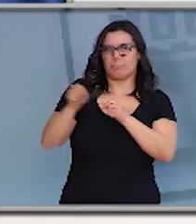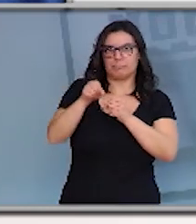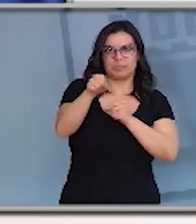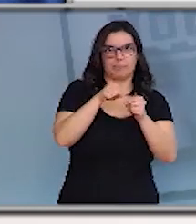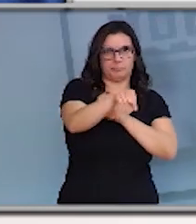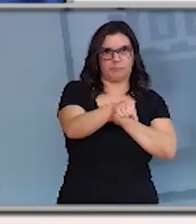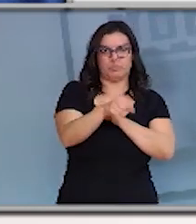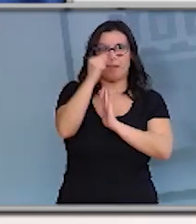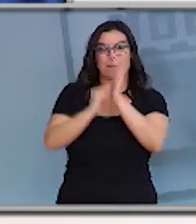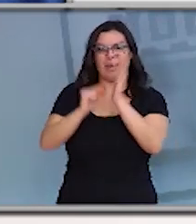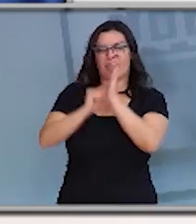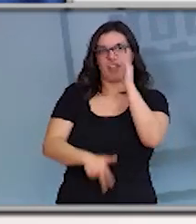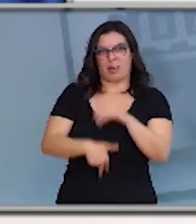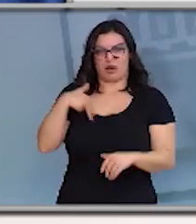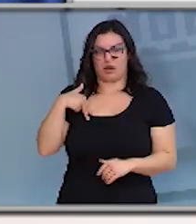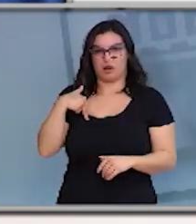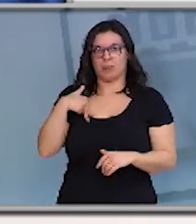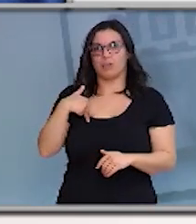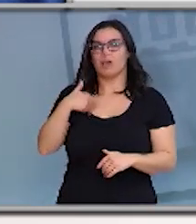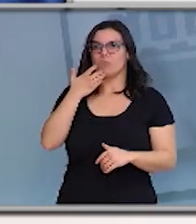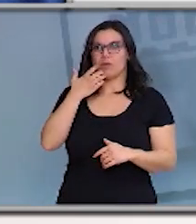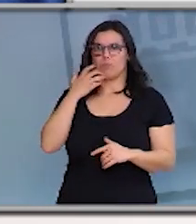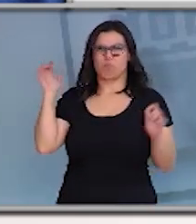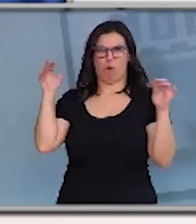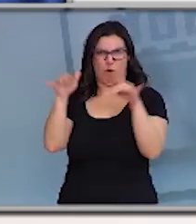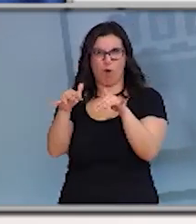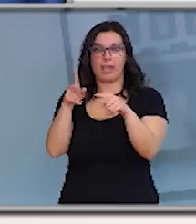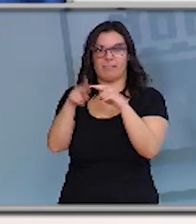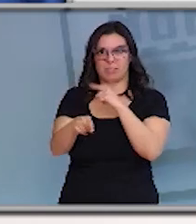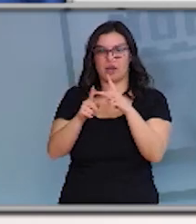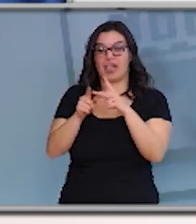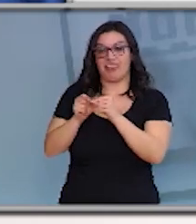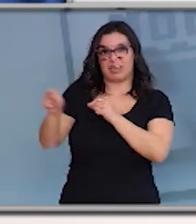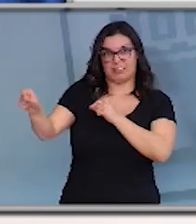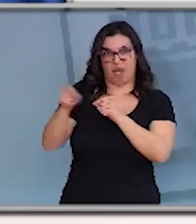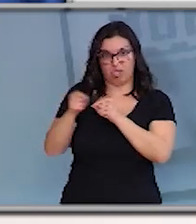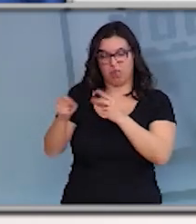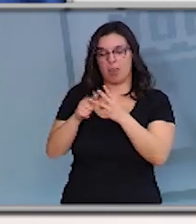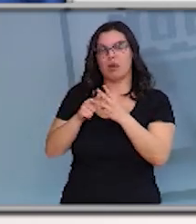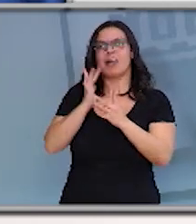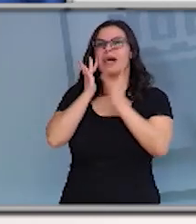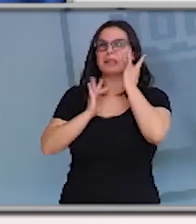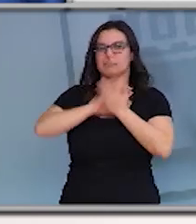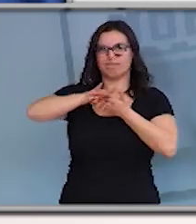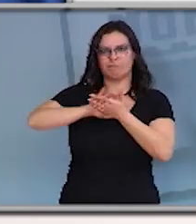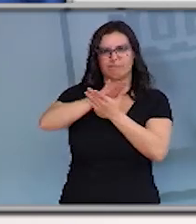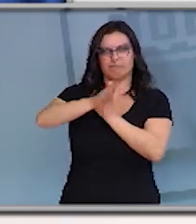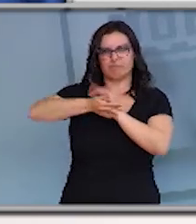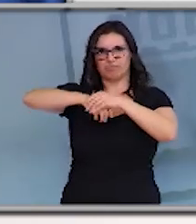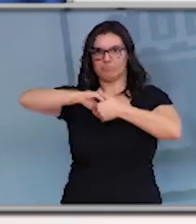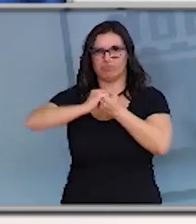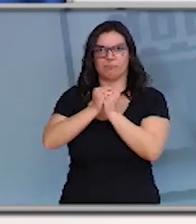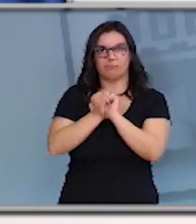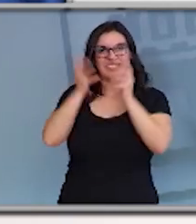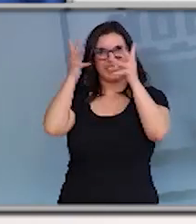prevención generales como son evitar la acumulación de personas, guardar las distancias de seguridad, lavarse las manos de la forma